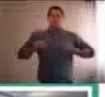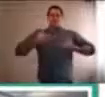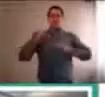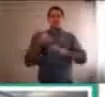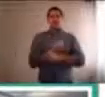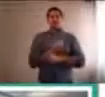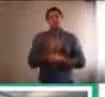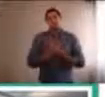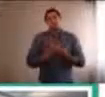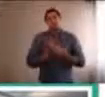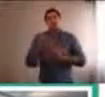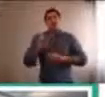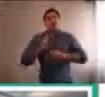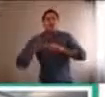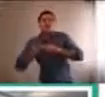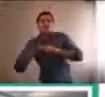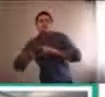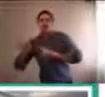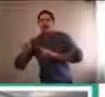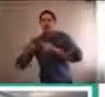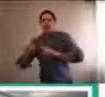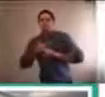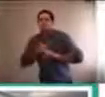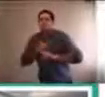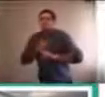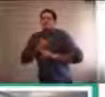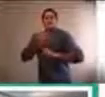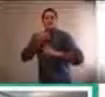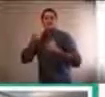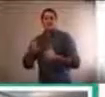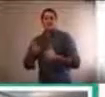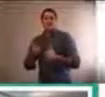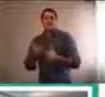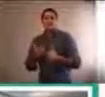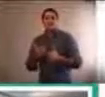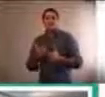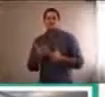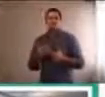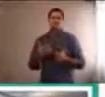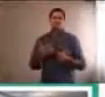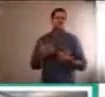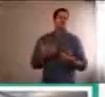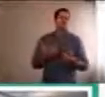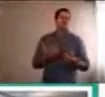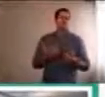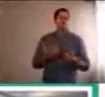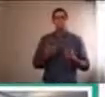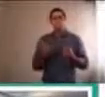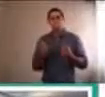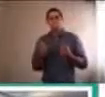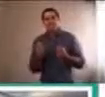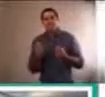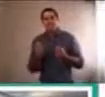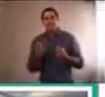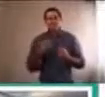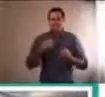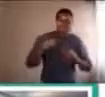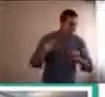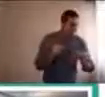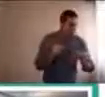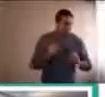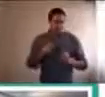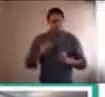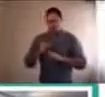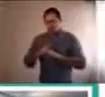que nos conectan con el bienestar, que nos ayudan a tranquilizarnos y a eso,